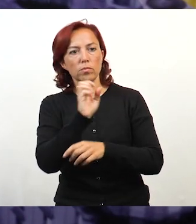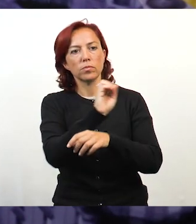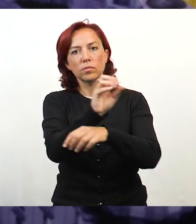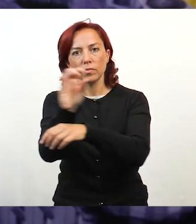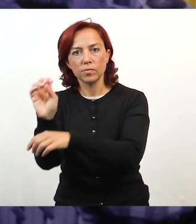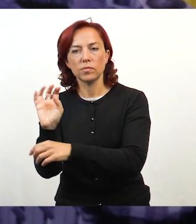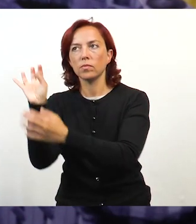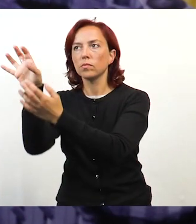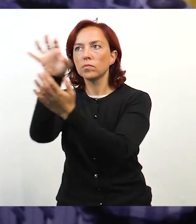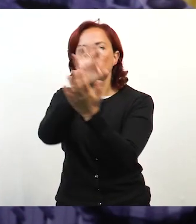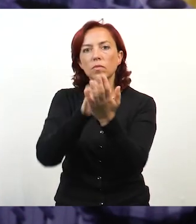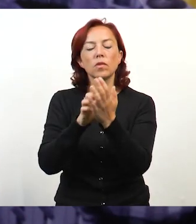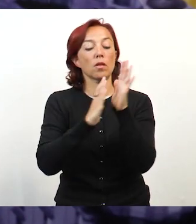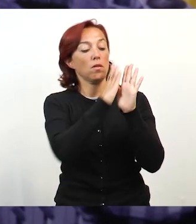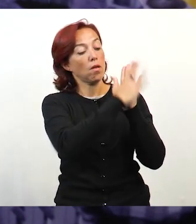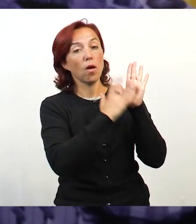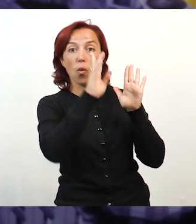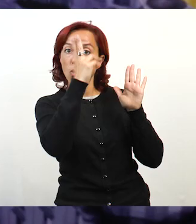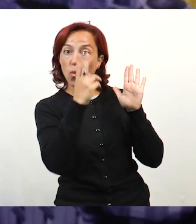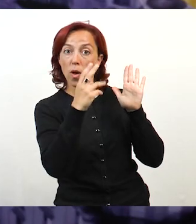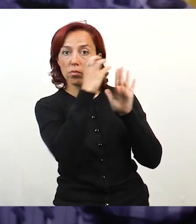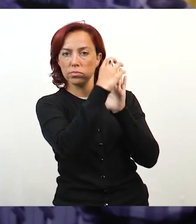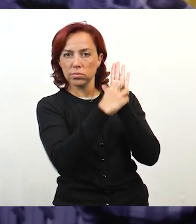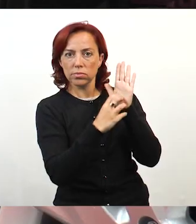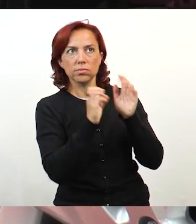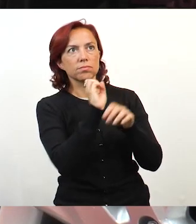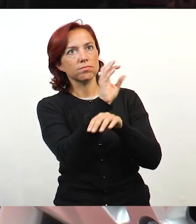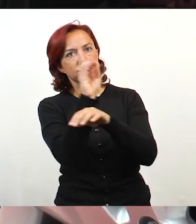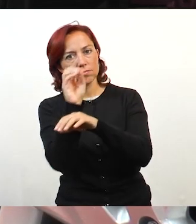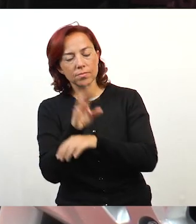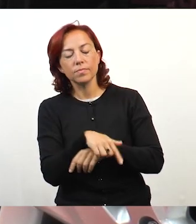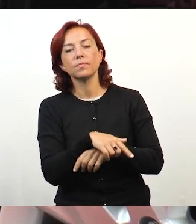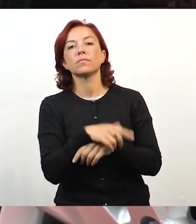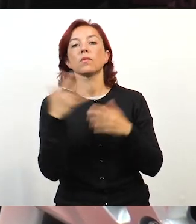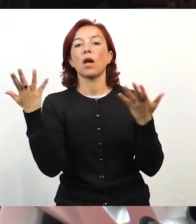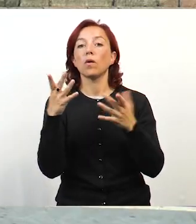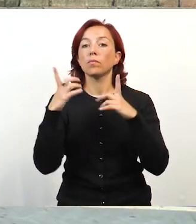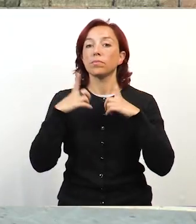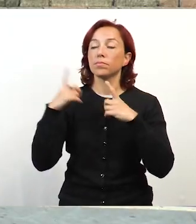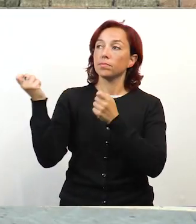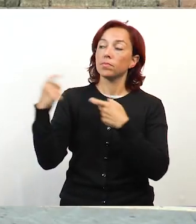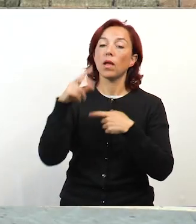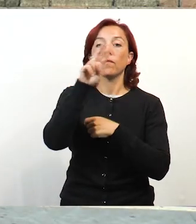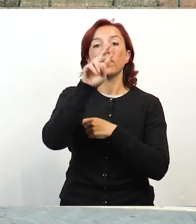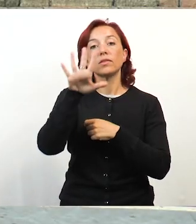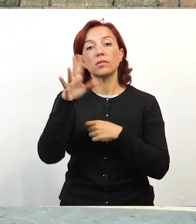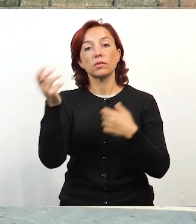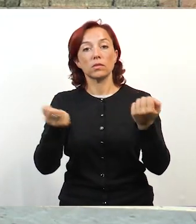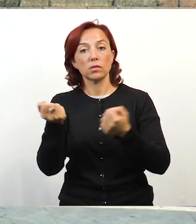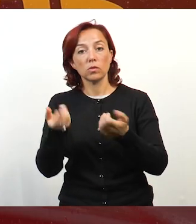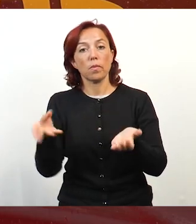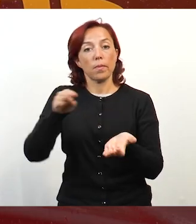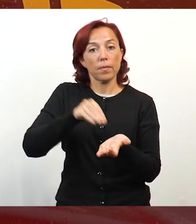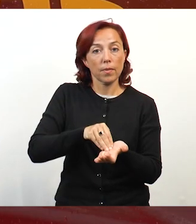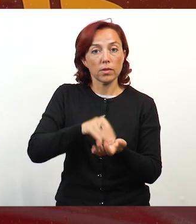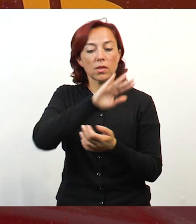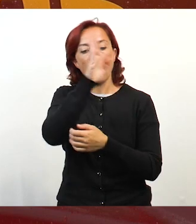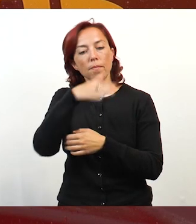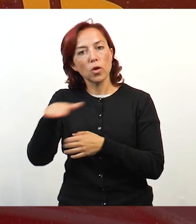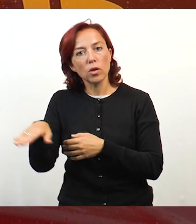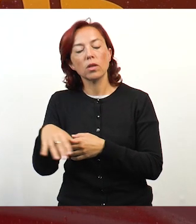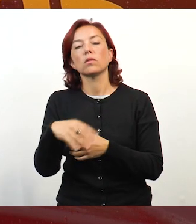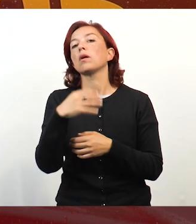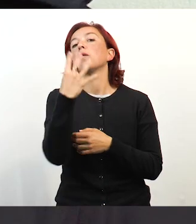distribuidos en los distintos destacamentos del país. En este momento nosotros estamos en etapa de recibir 25 vehículos más. Son